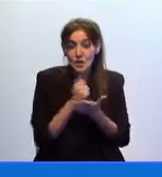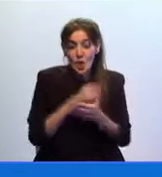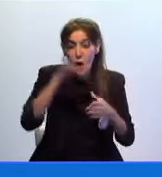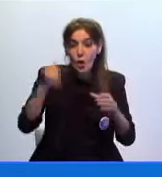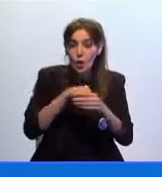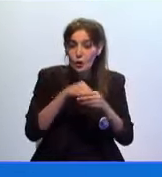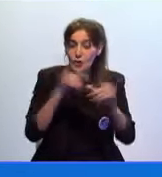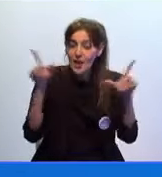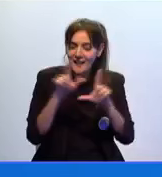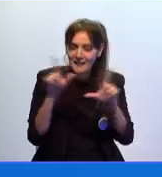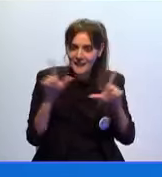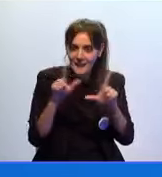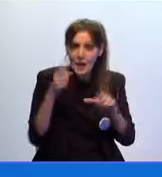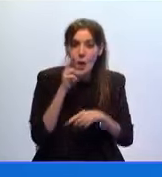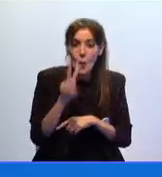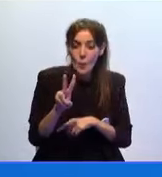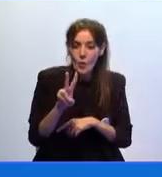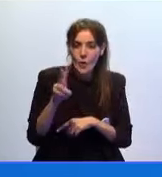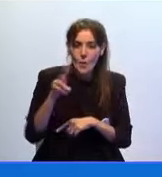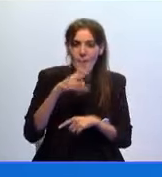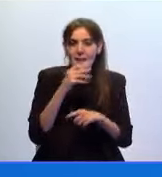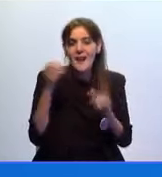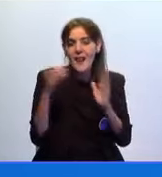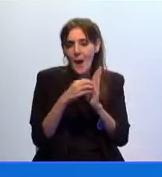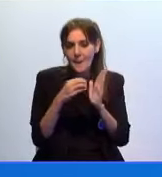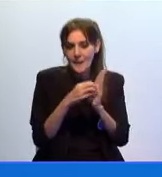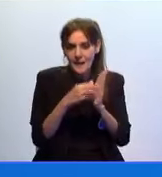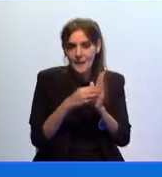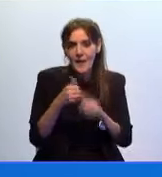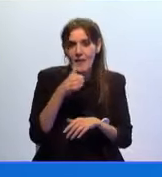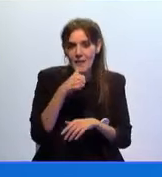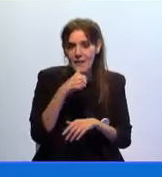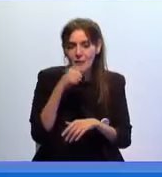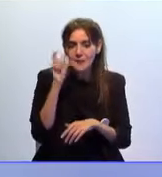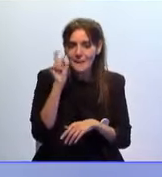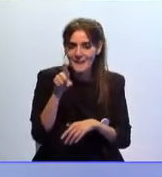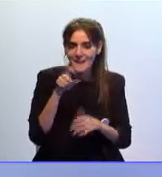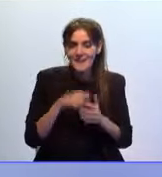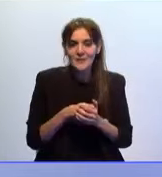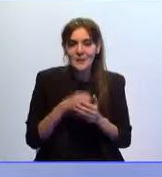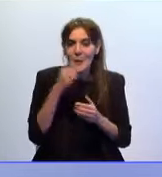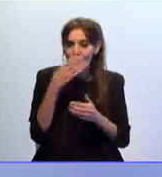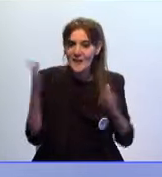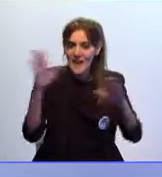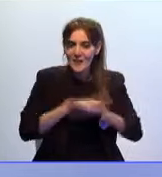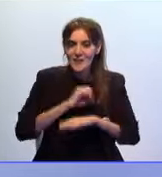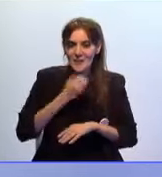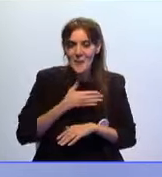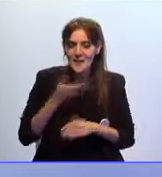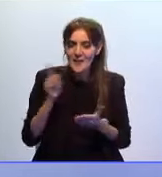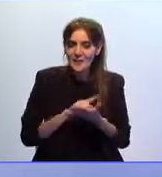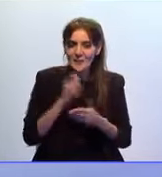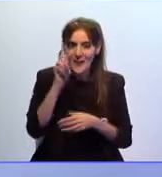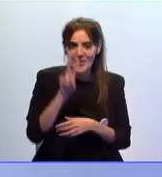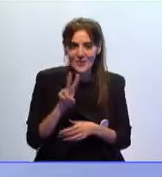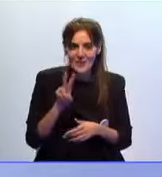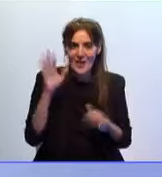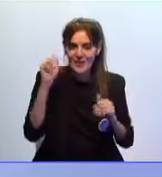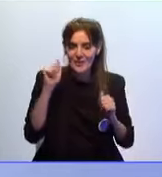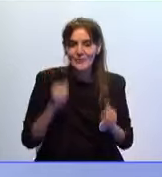contenidos de la tele los pueden encontrar en la aplicación Ceuta Play pasen buena noche mañana volvemos a las 2